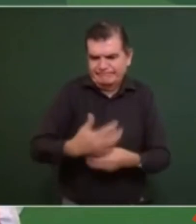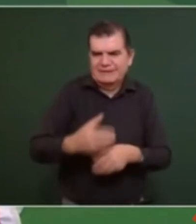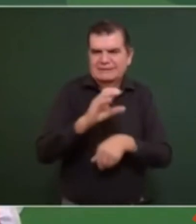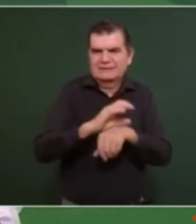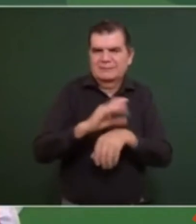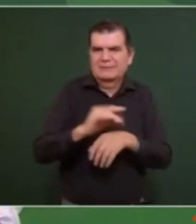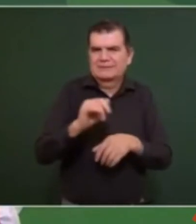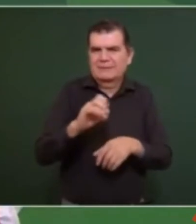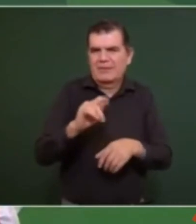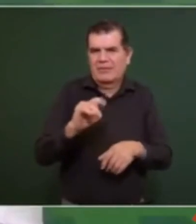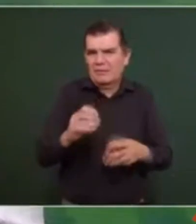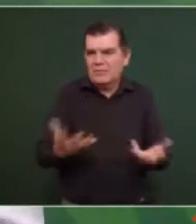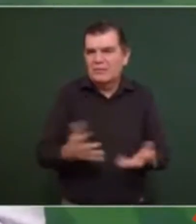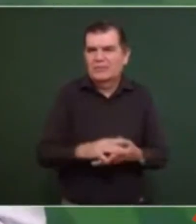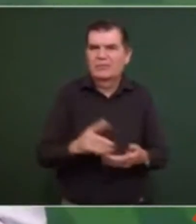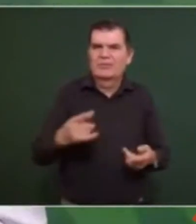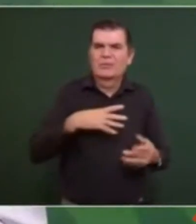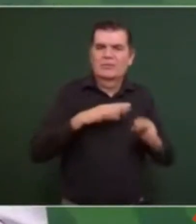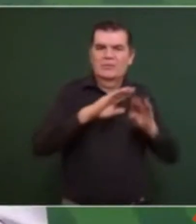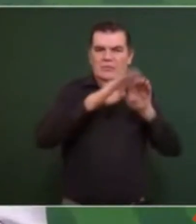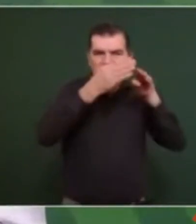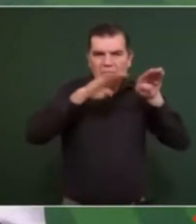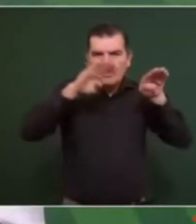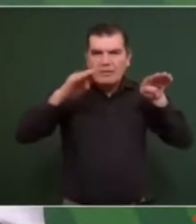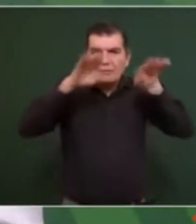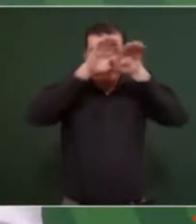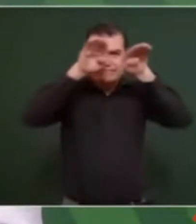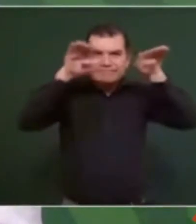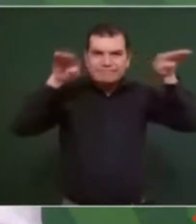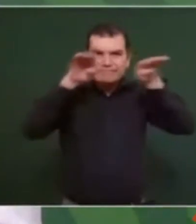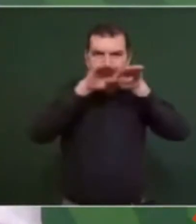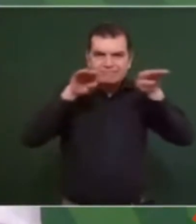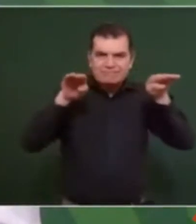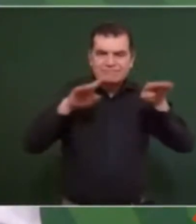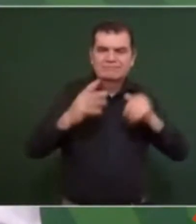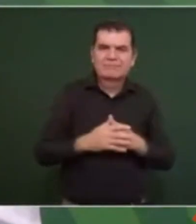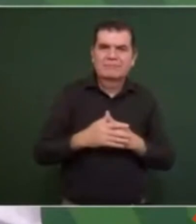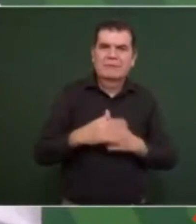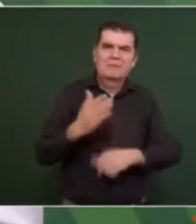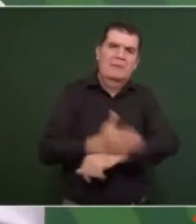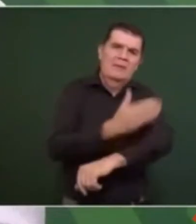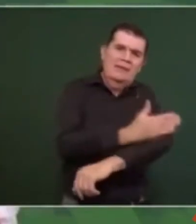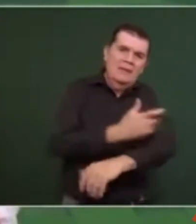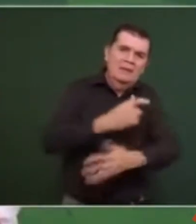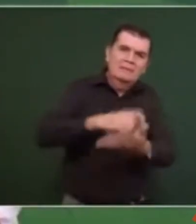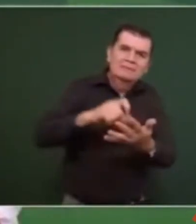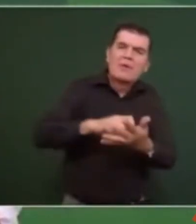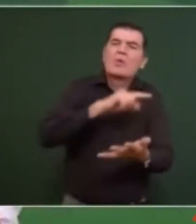las tejas, la madera,